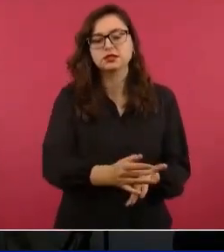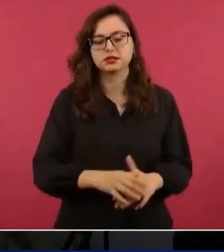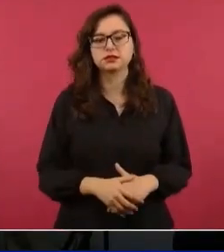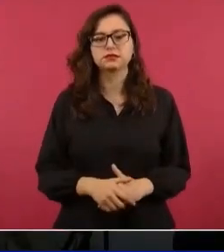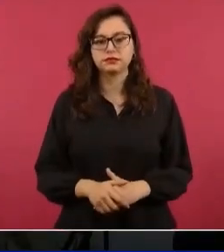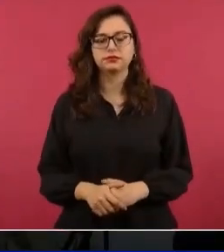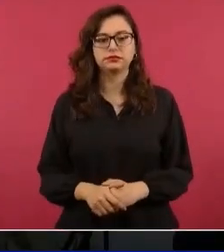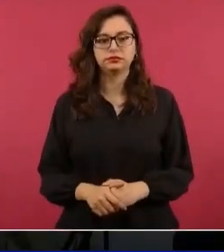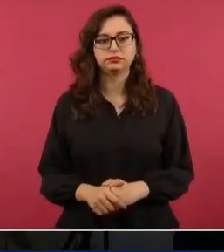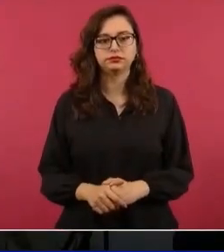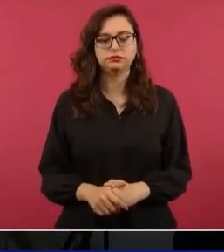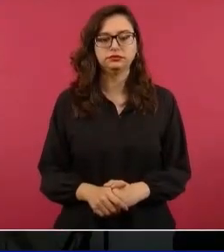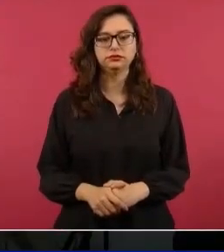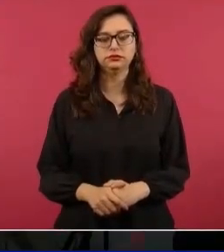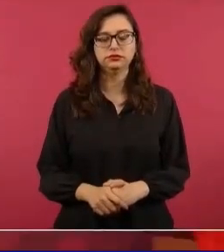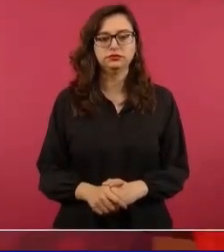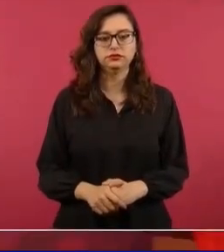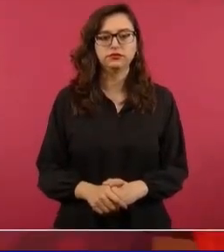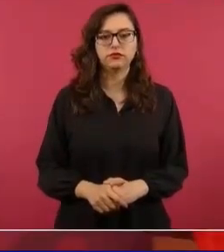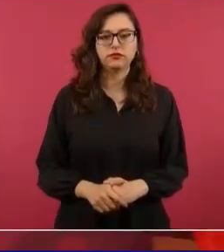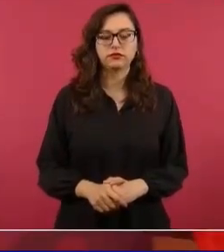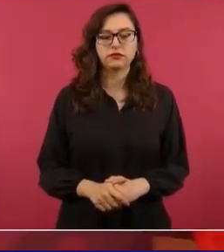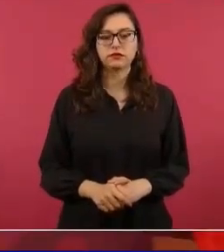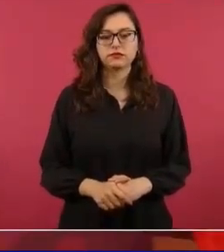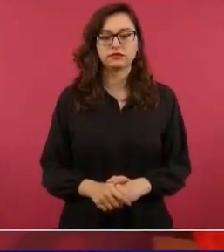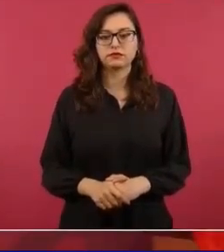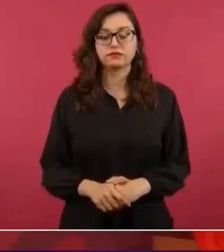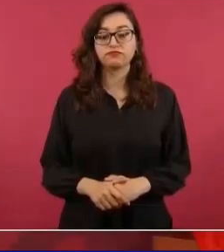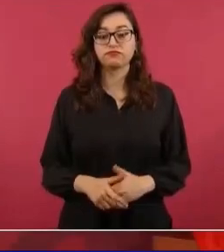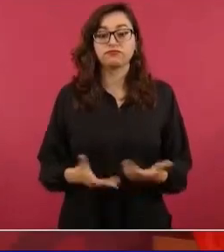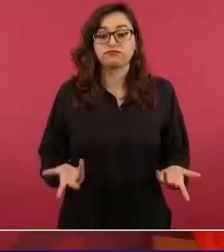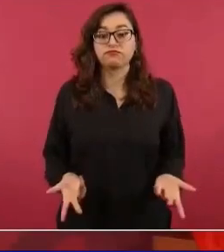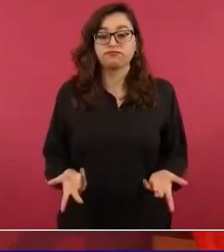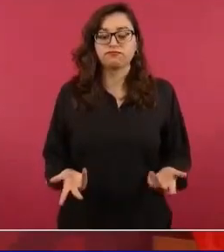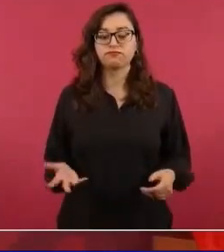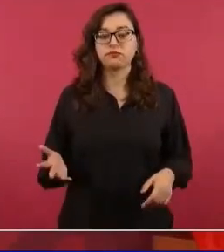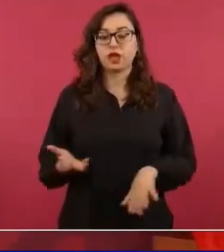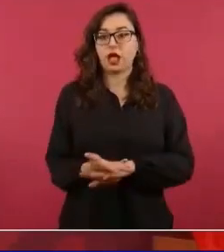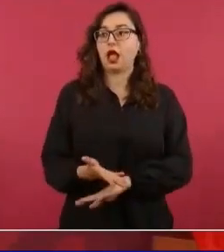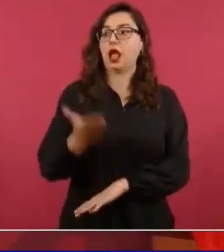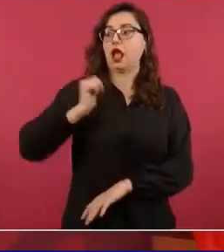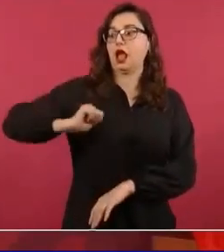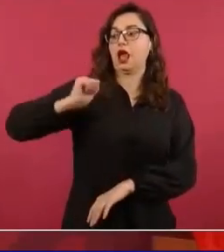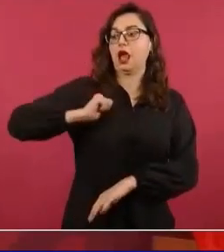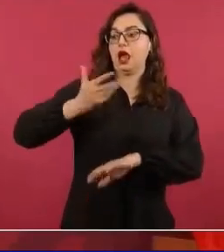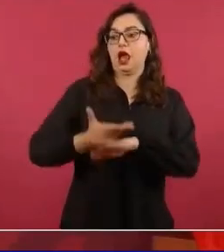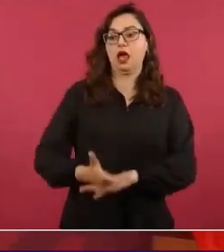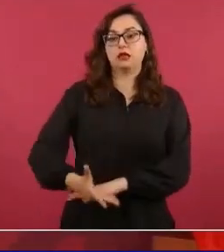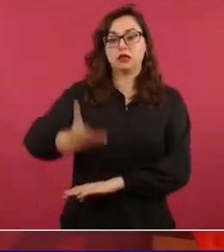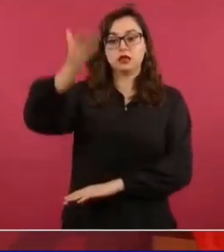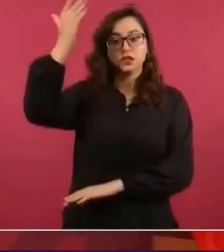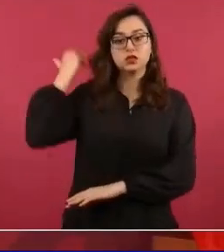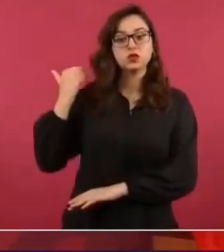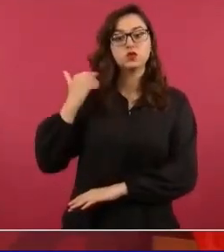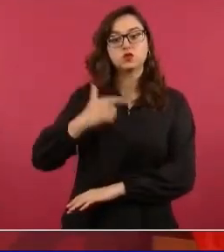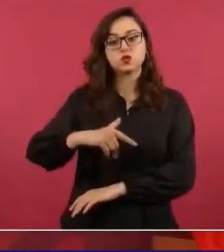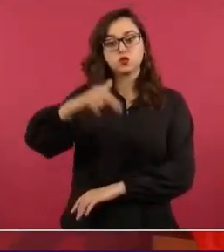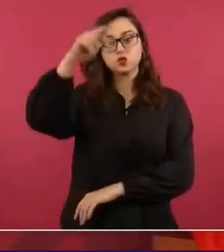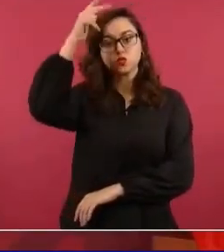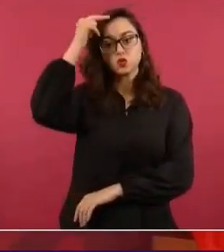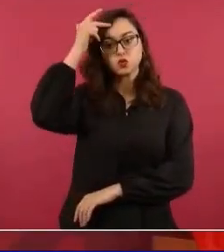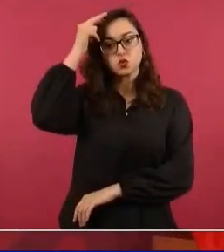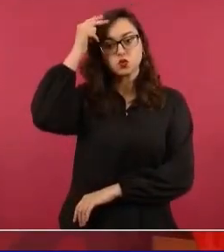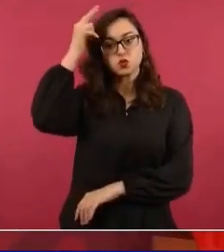en el porfiriato los fifís, sobre todo